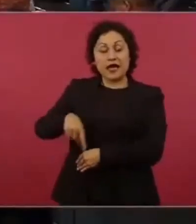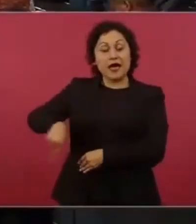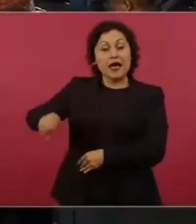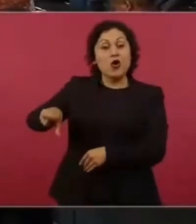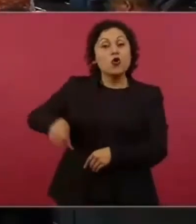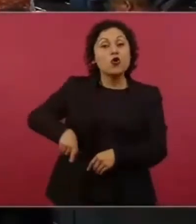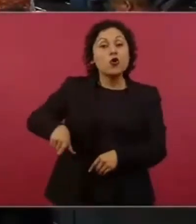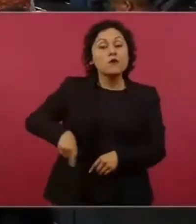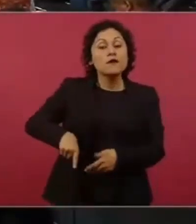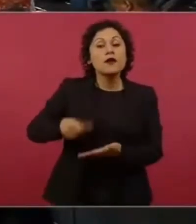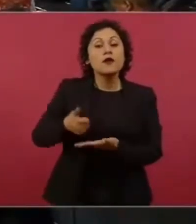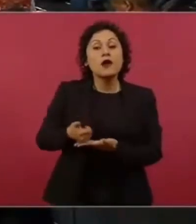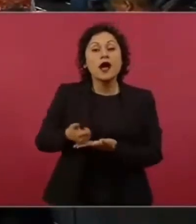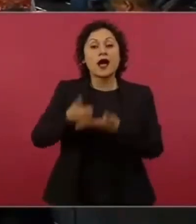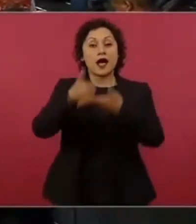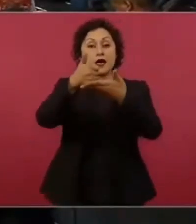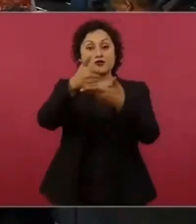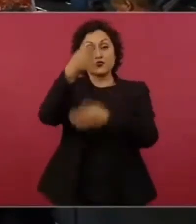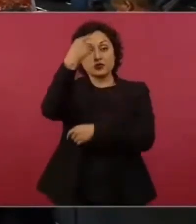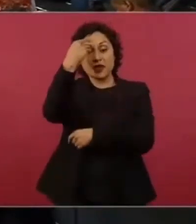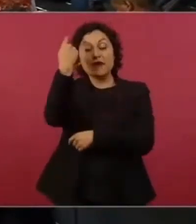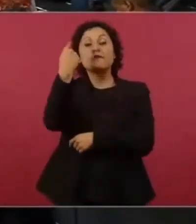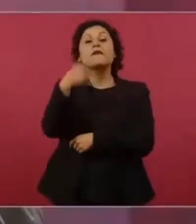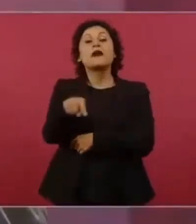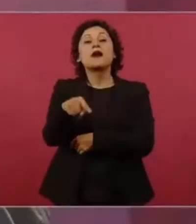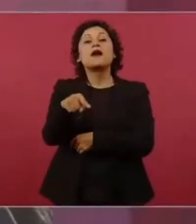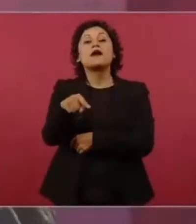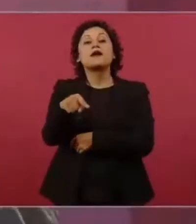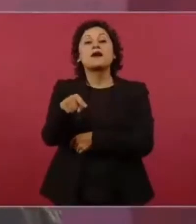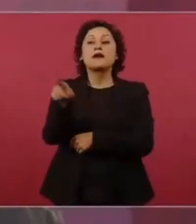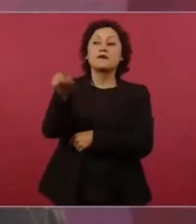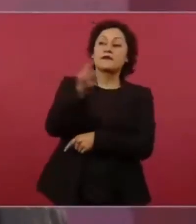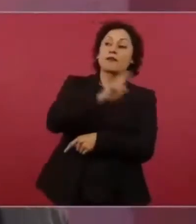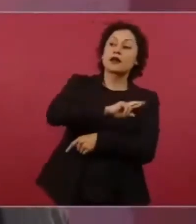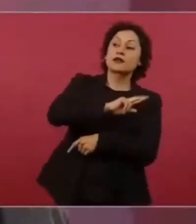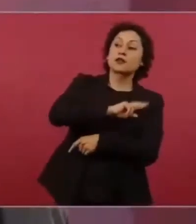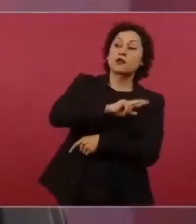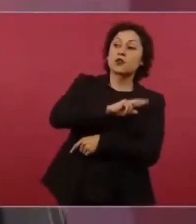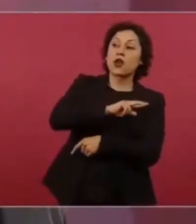al sector particular.